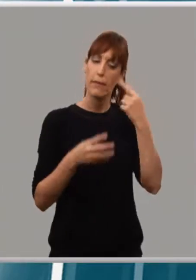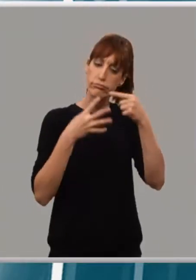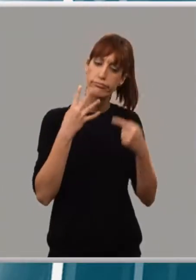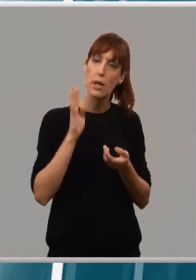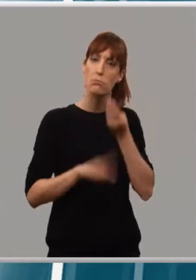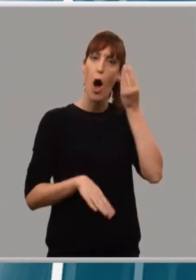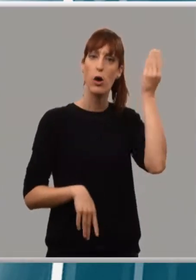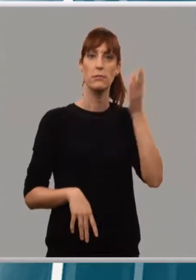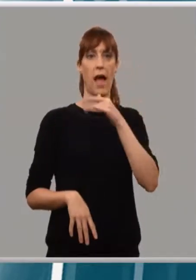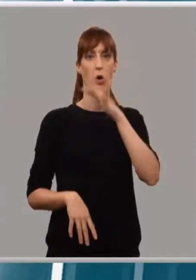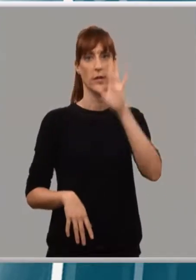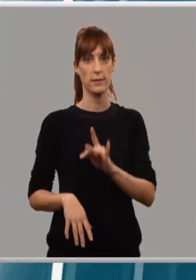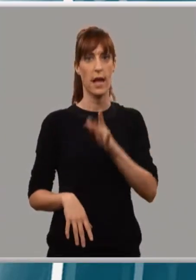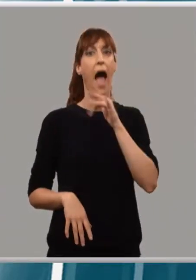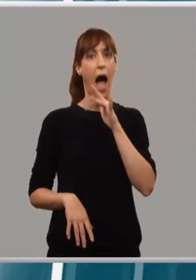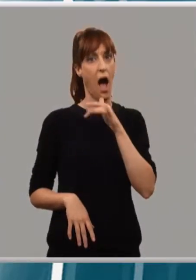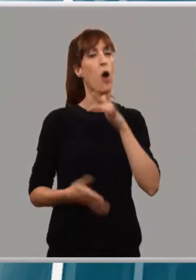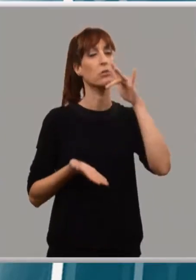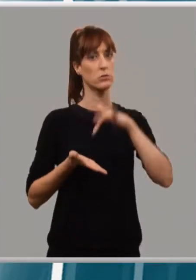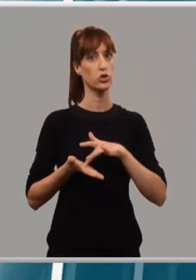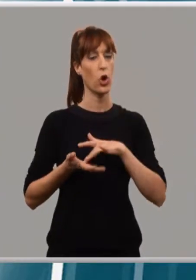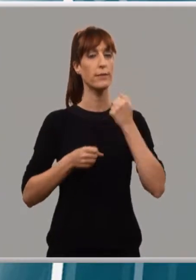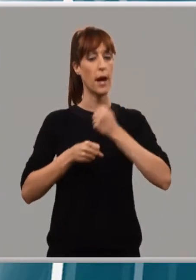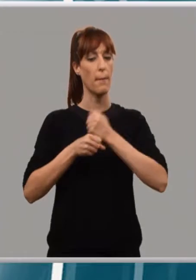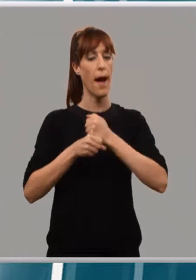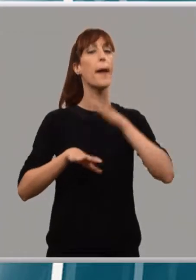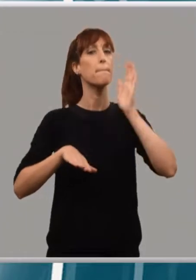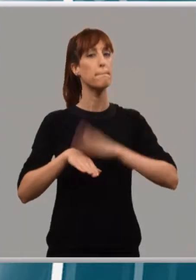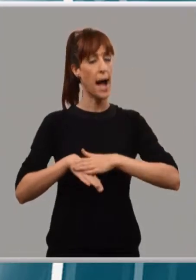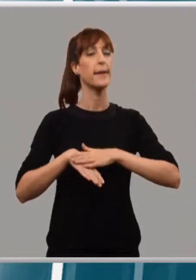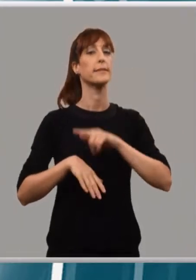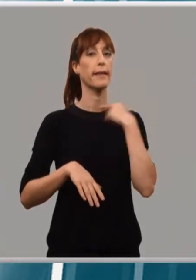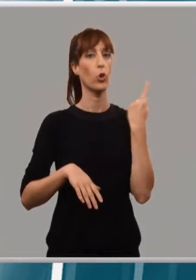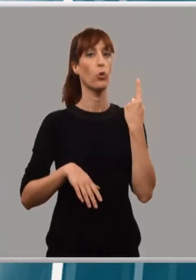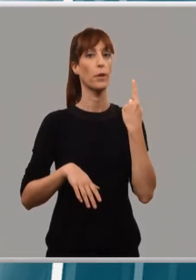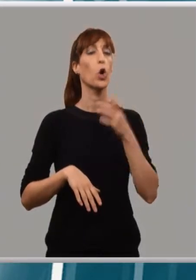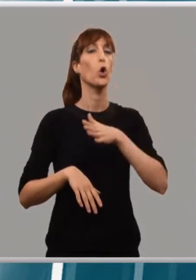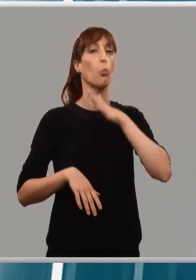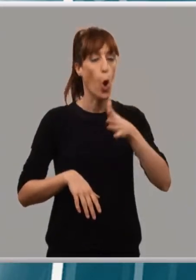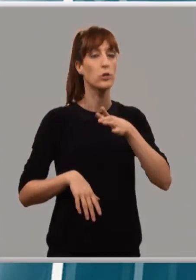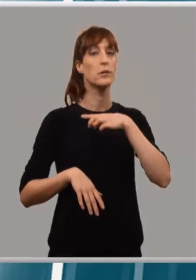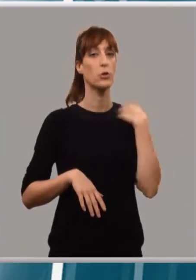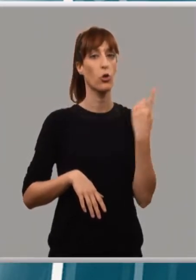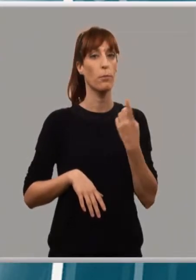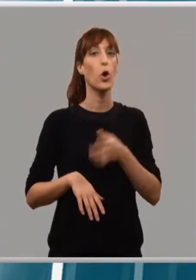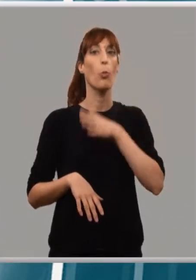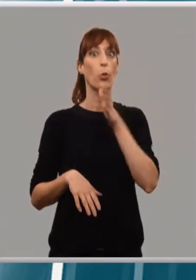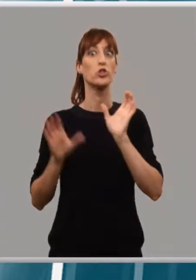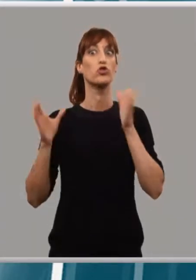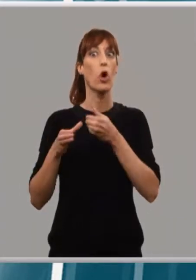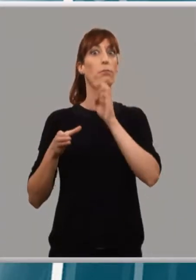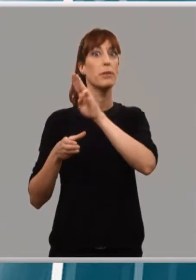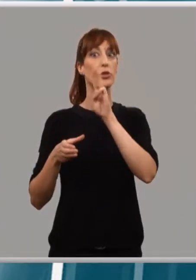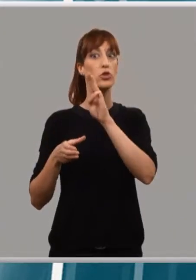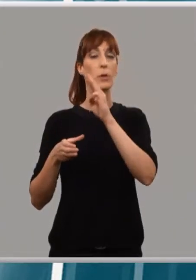Ahora sí, ahora toca trabajar por y para Santo Domingo. Ellos aludían así a la inacción del Gobierno integrado por PSOE e Izquierda